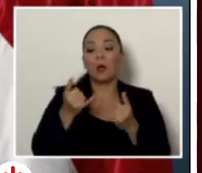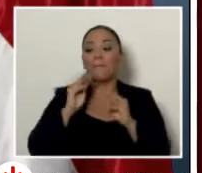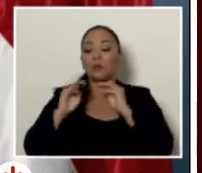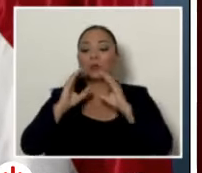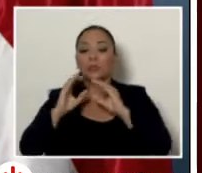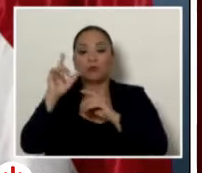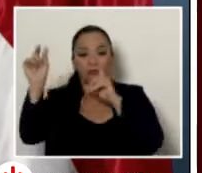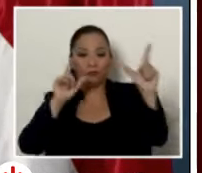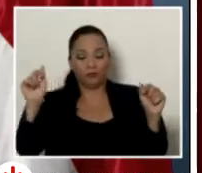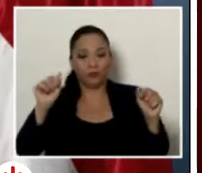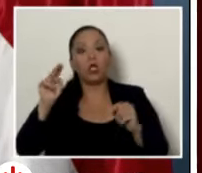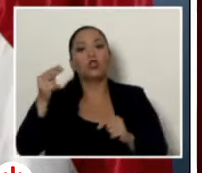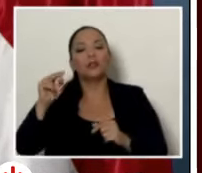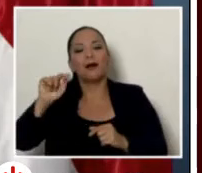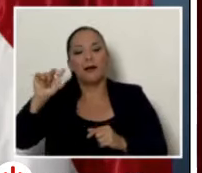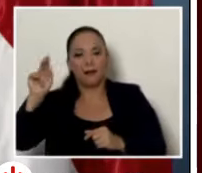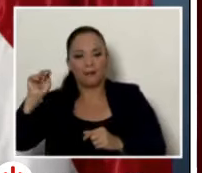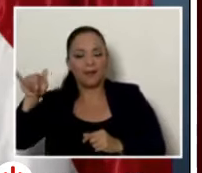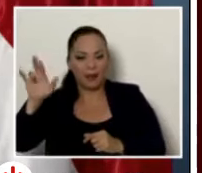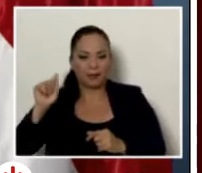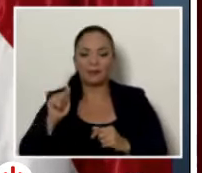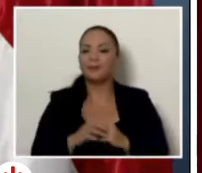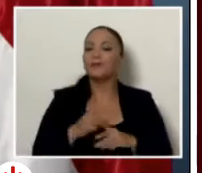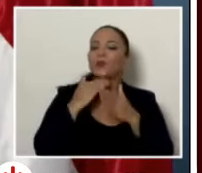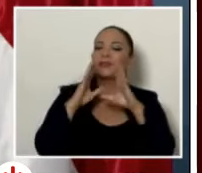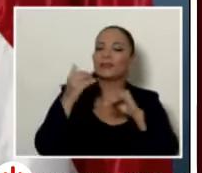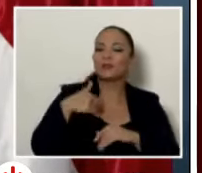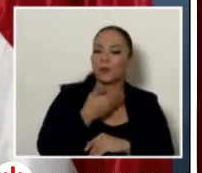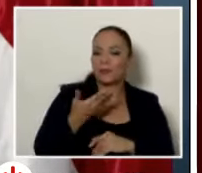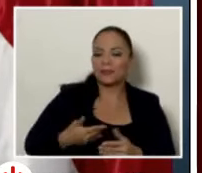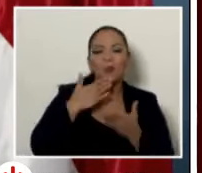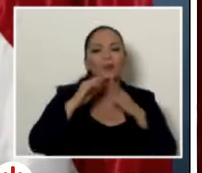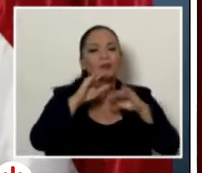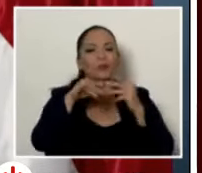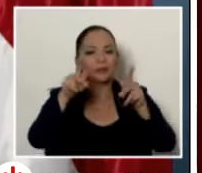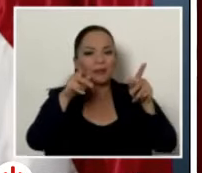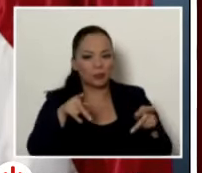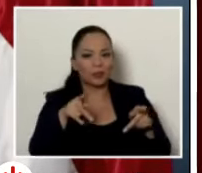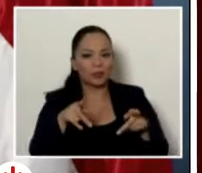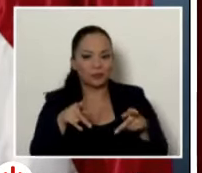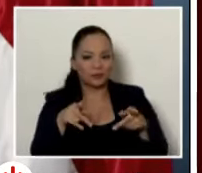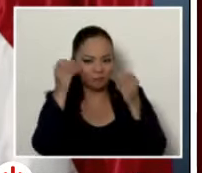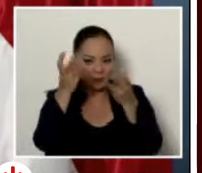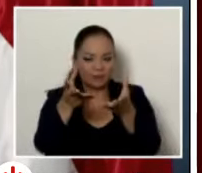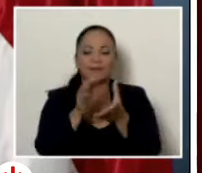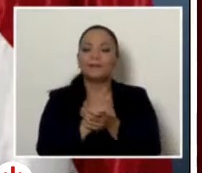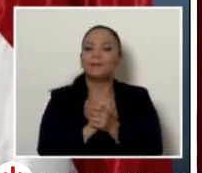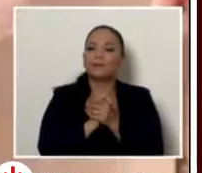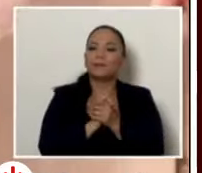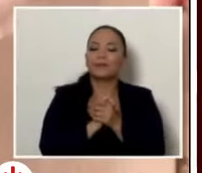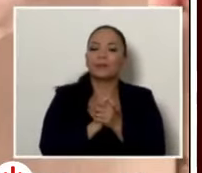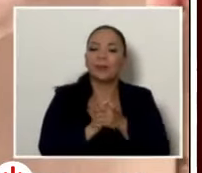de noticias Alan Jara buenas tardes señor presidente y buenas tardes a todos a quienes les llega esta información en la zona norte